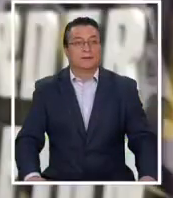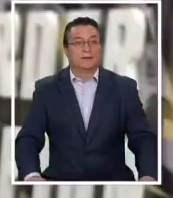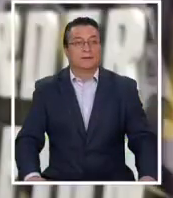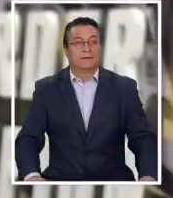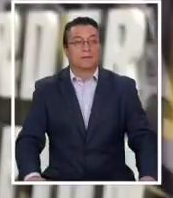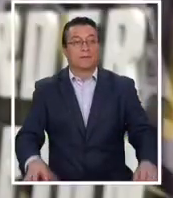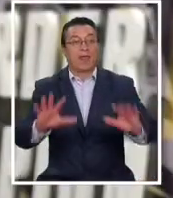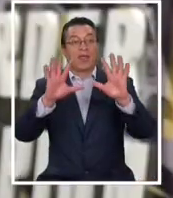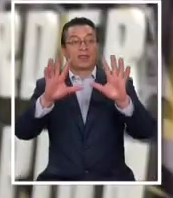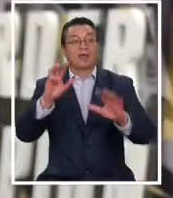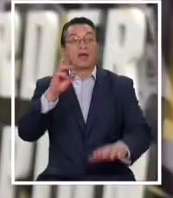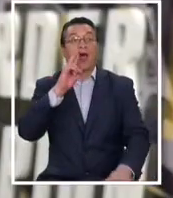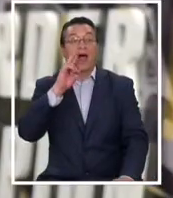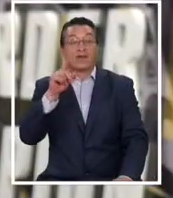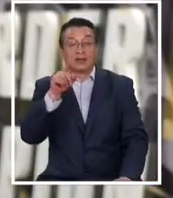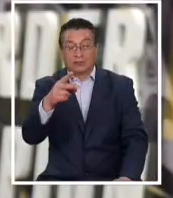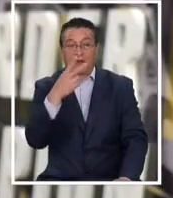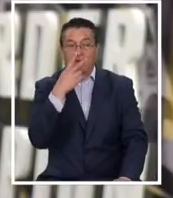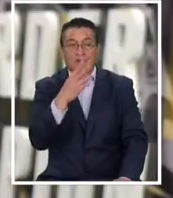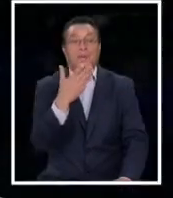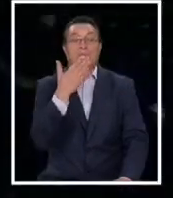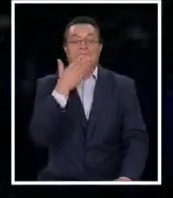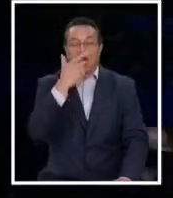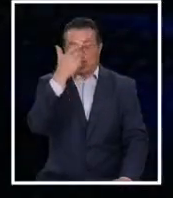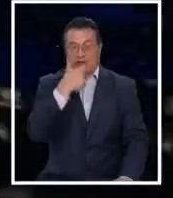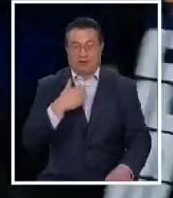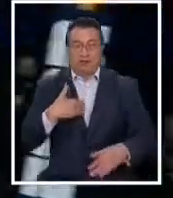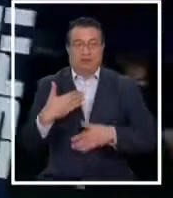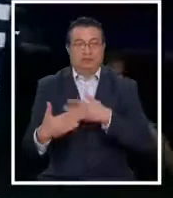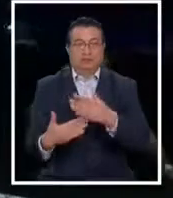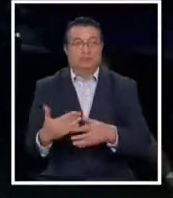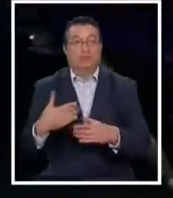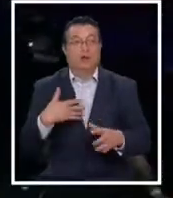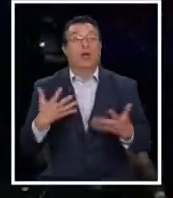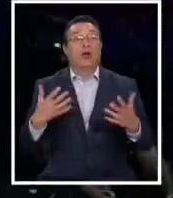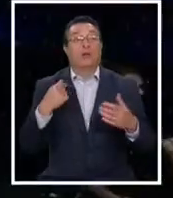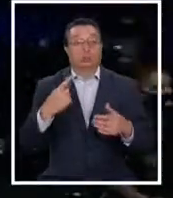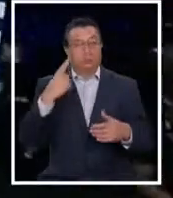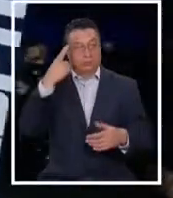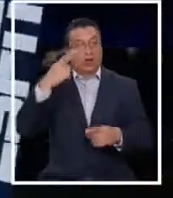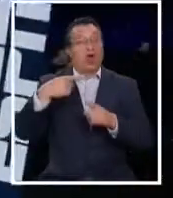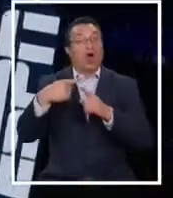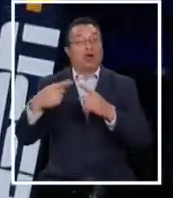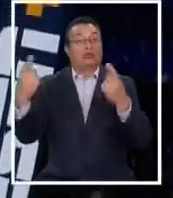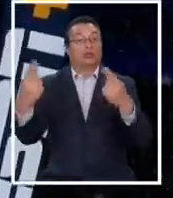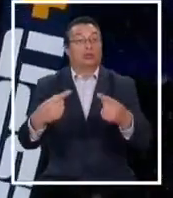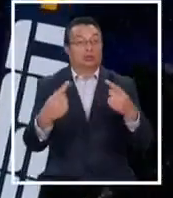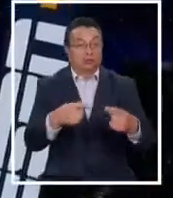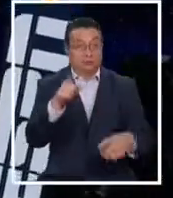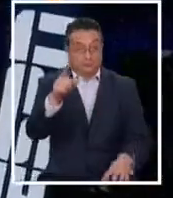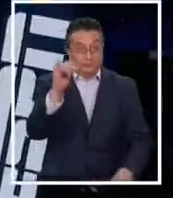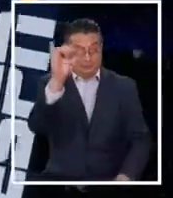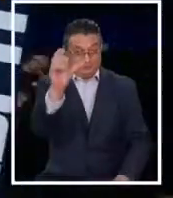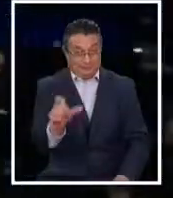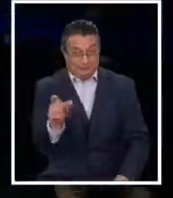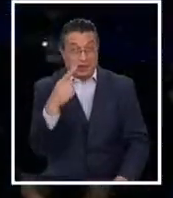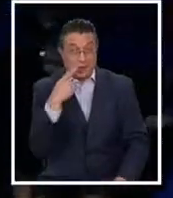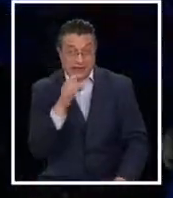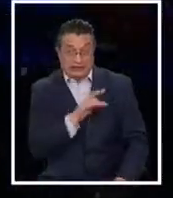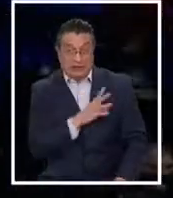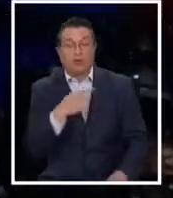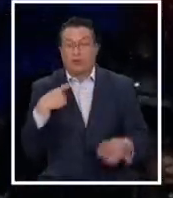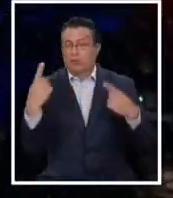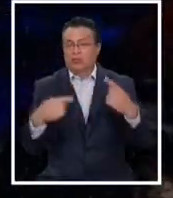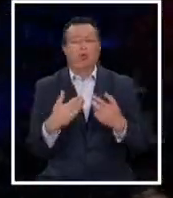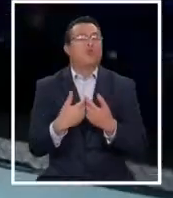El 10 de abril van a ver la mejor versión de mí. Si bien aún es temprano para pensar en otros rivales, Ignacio Bahamondes dice estar preparado para